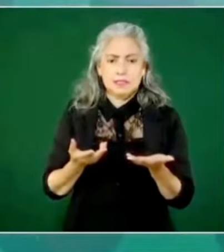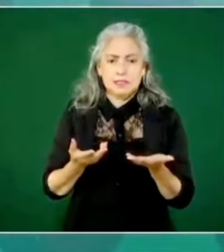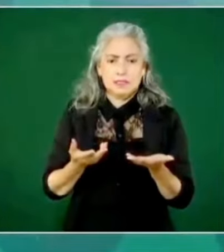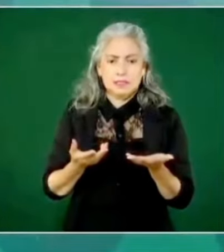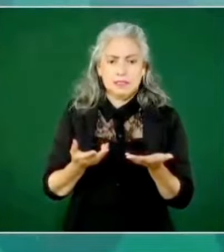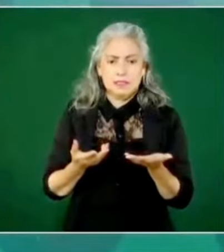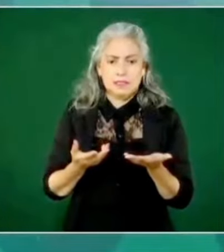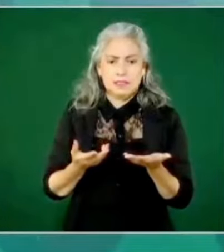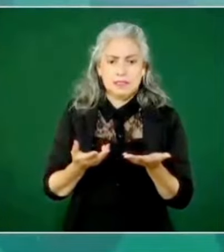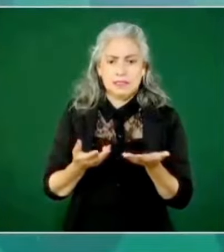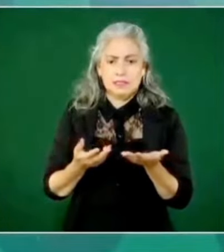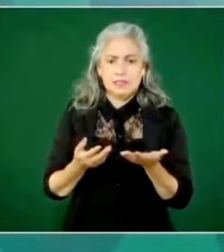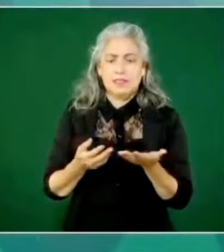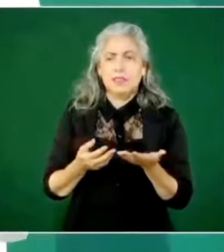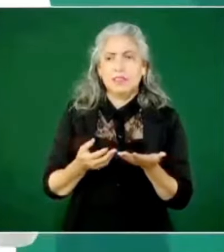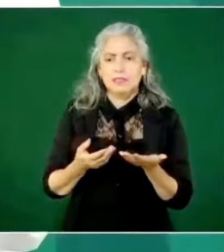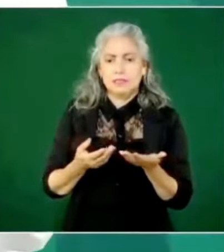Marx.